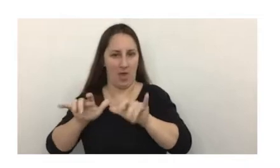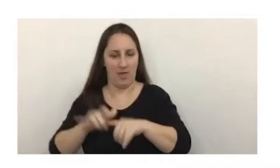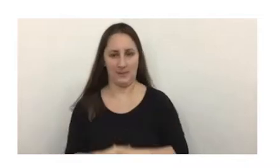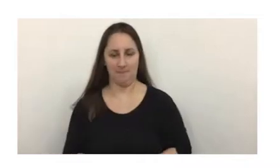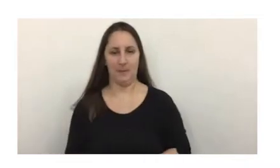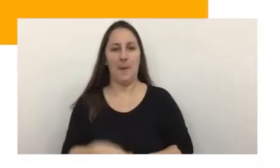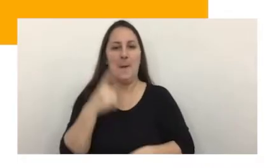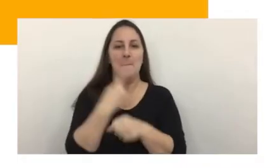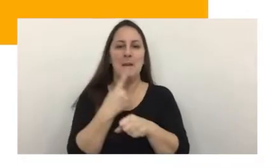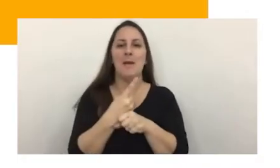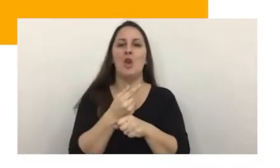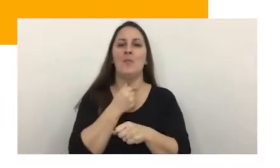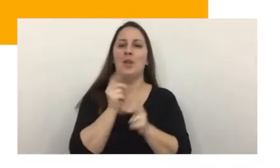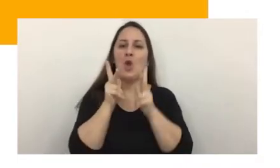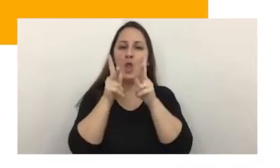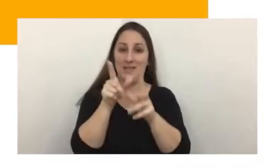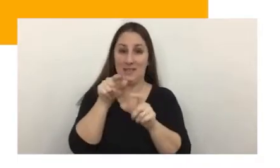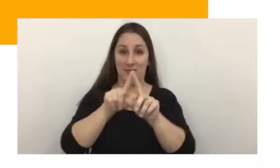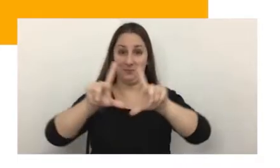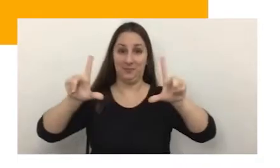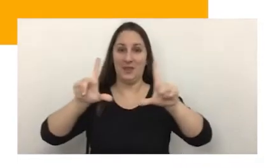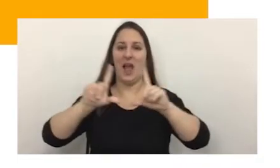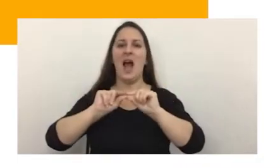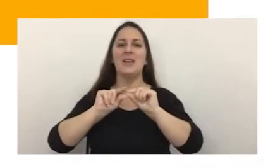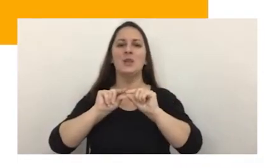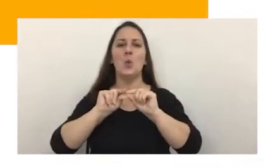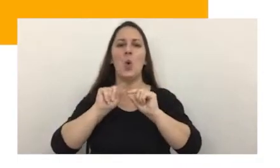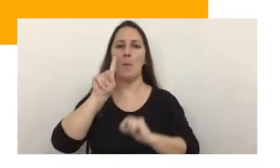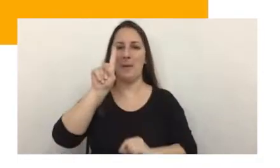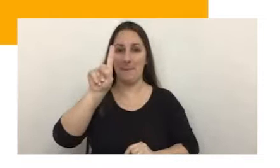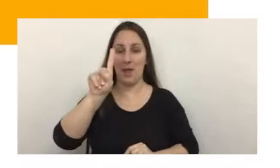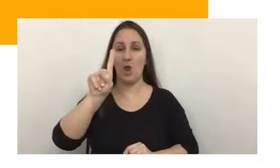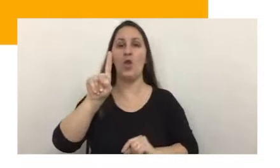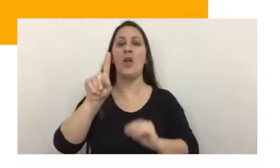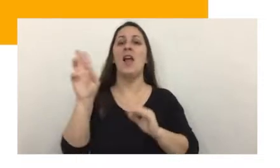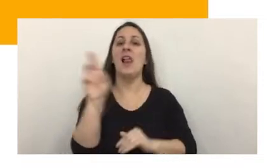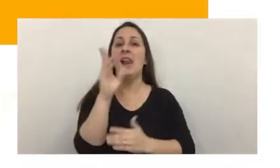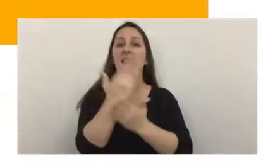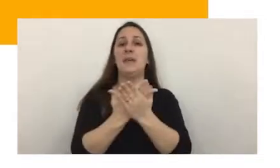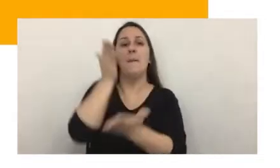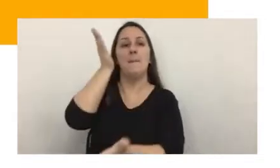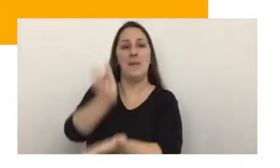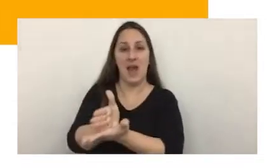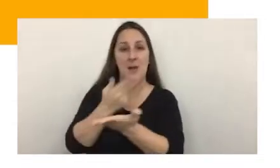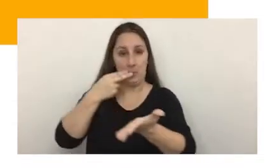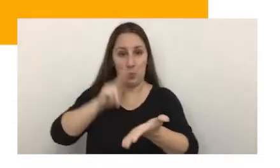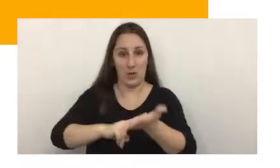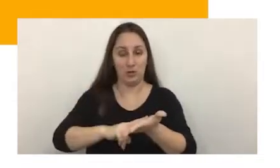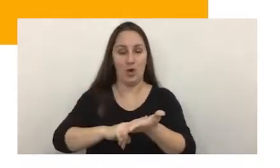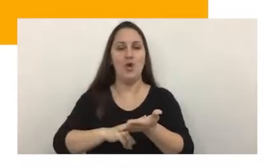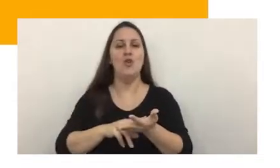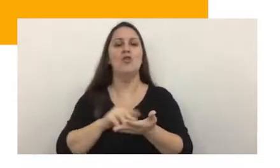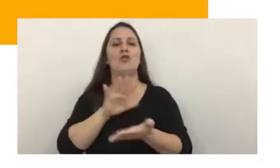es dejar plasmado aquí el artículo primero del régimen penal tributario de acuerdo a la